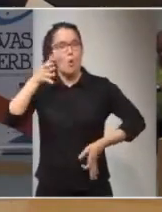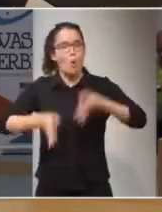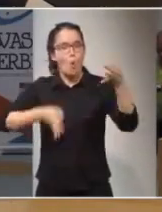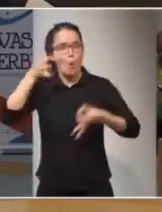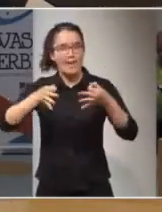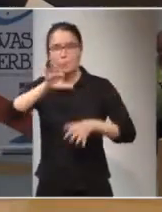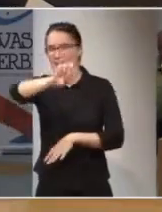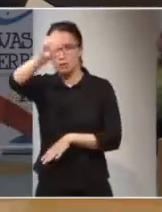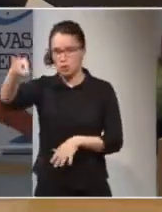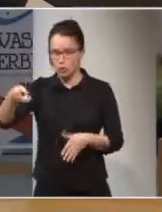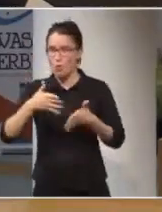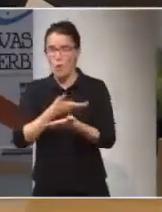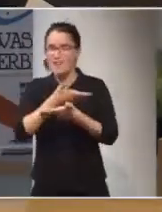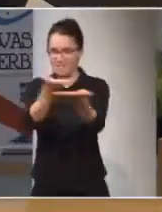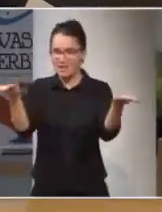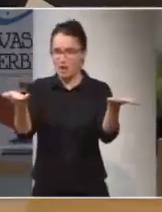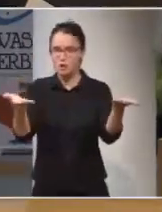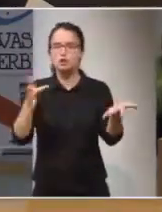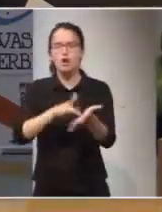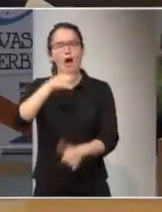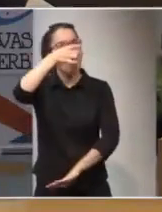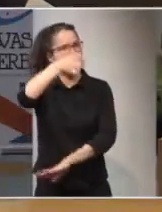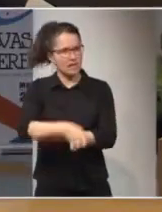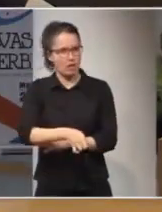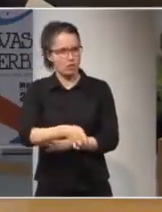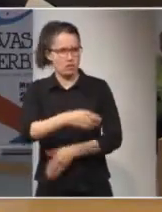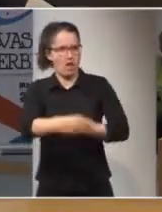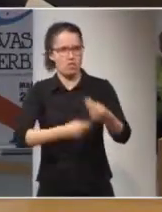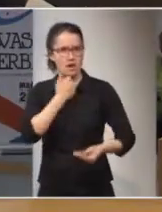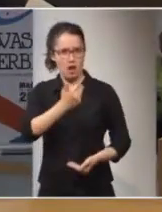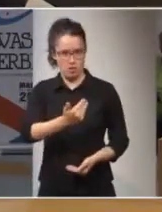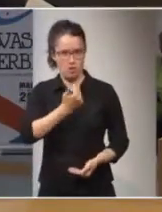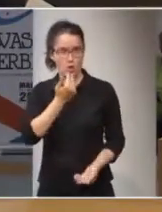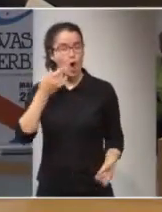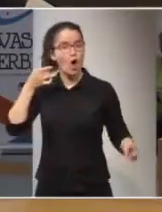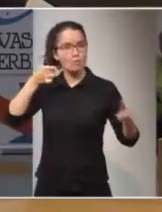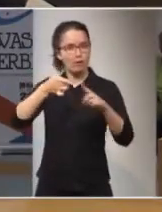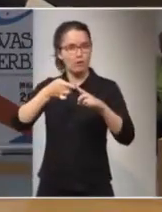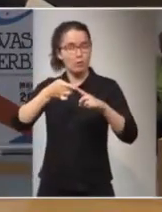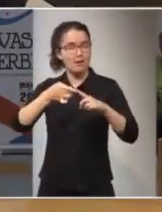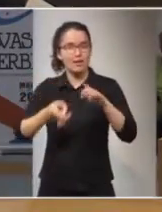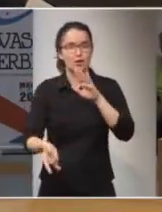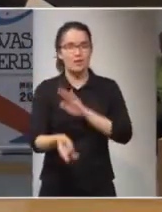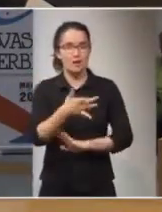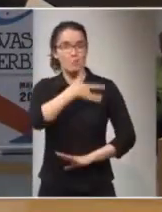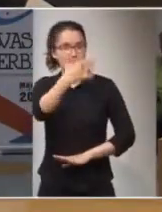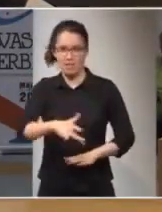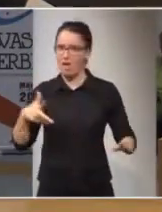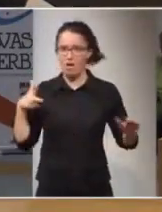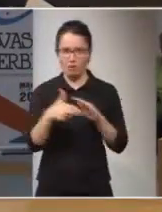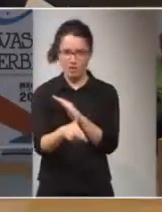cualquier otro país, tiene la obligación de actuar para que no se genere la impunidad.